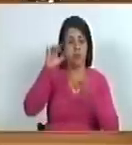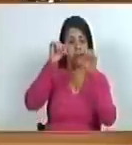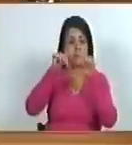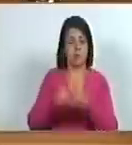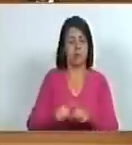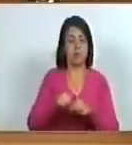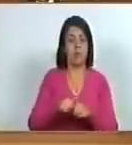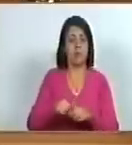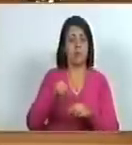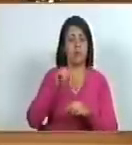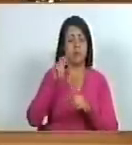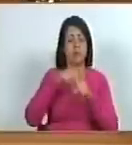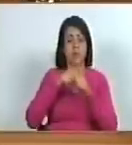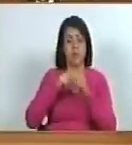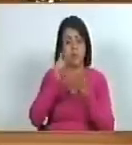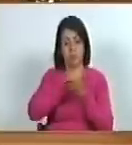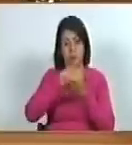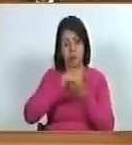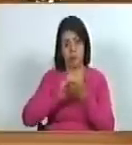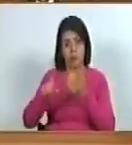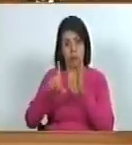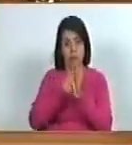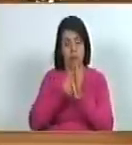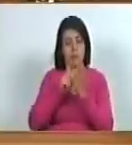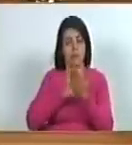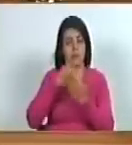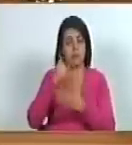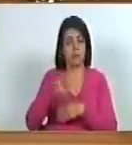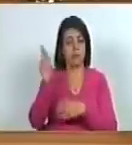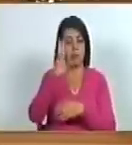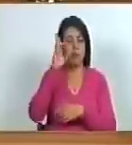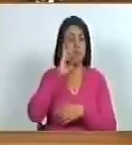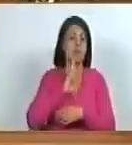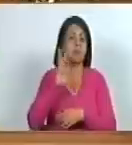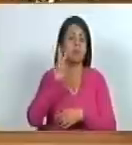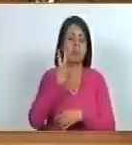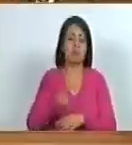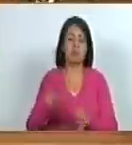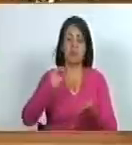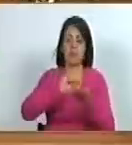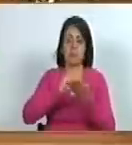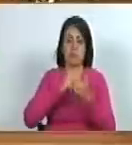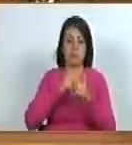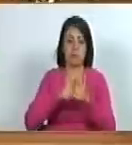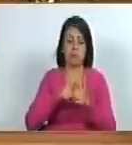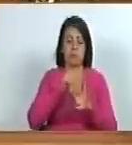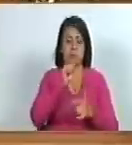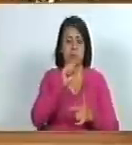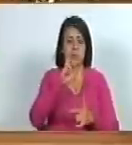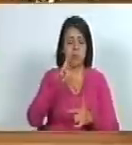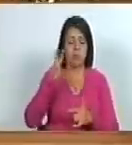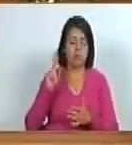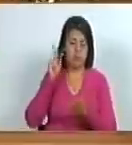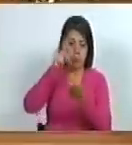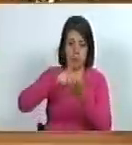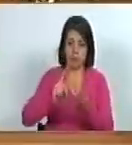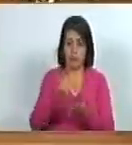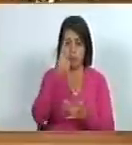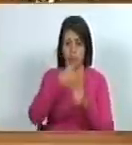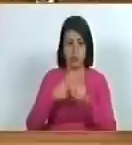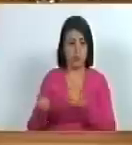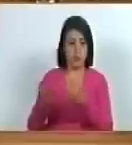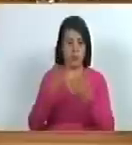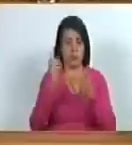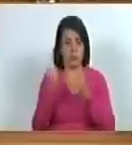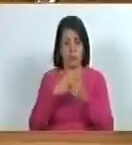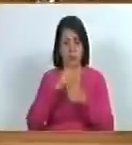escribe con este proyecto de ley la república bolivariana de Venezuela repito ser pionero en darle y darle